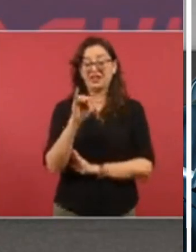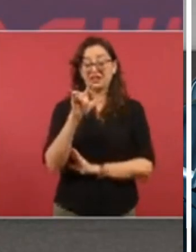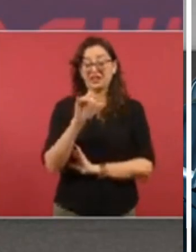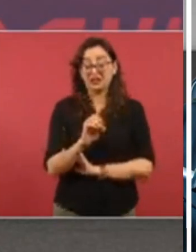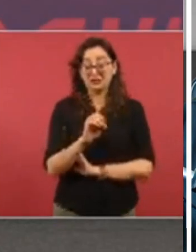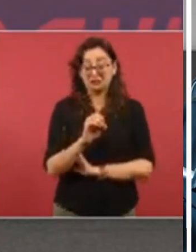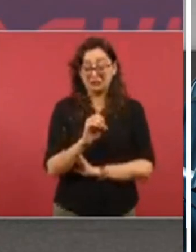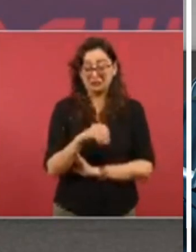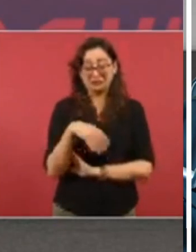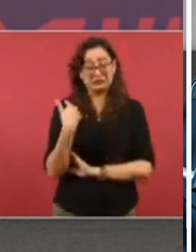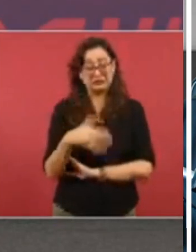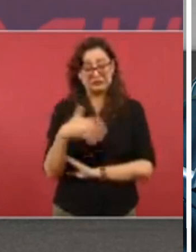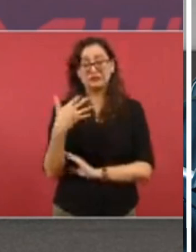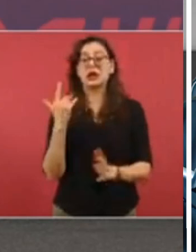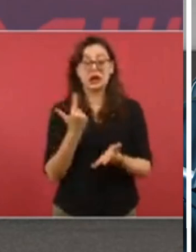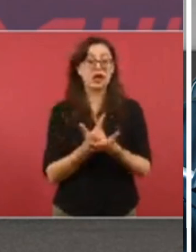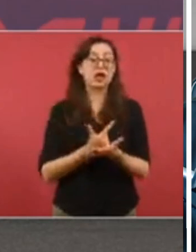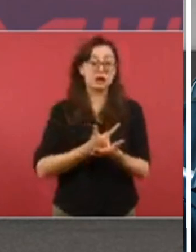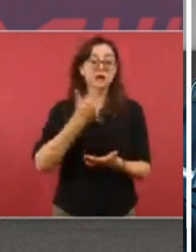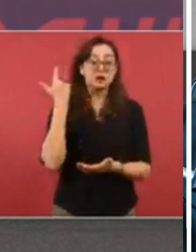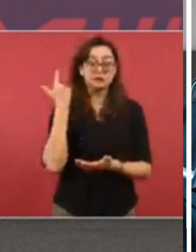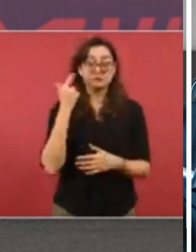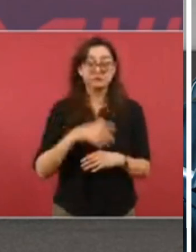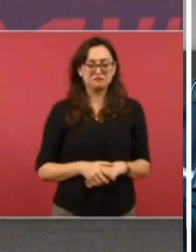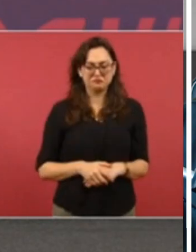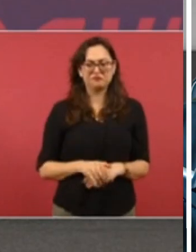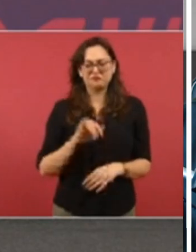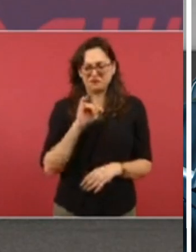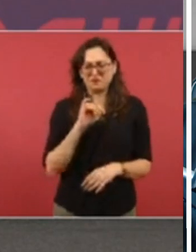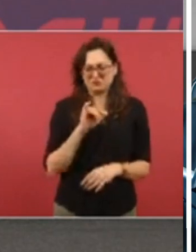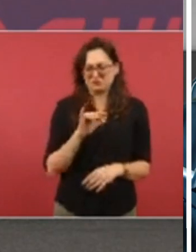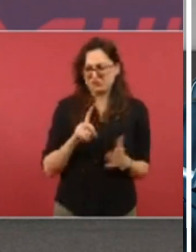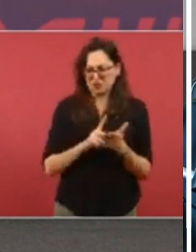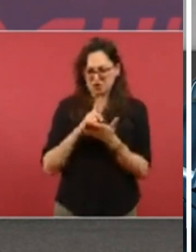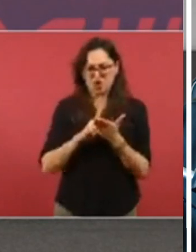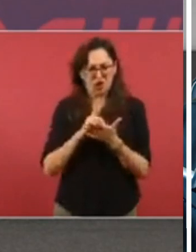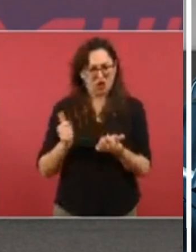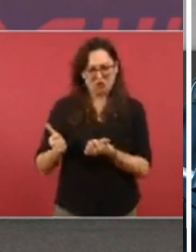que no sólo es evitar que llegue el fentanilo